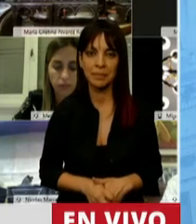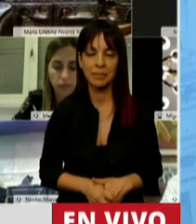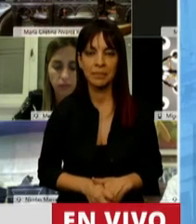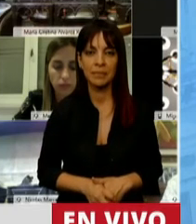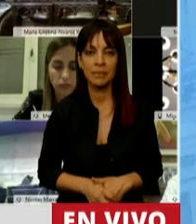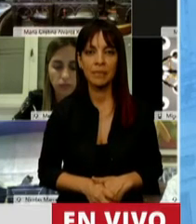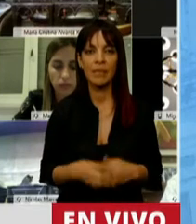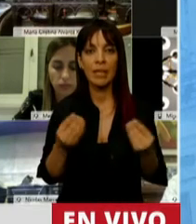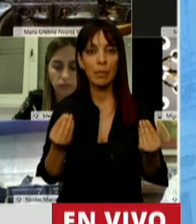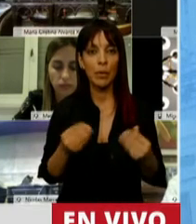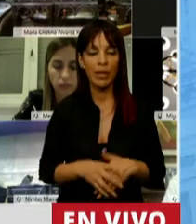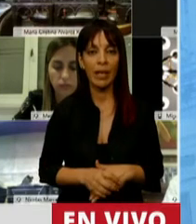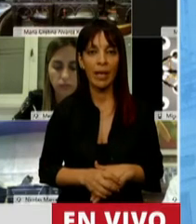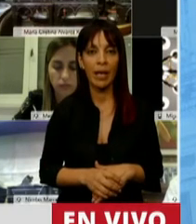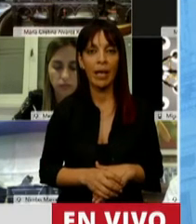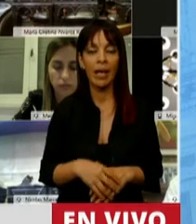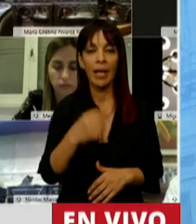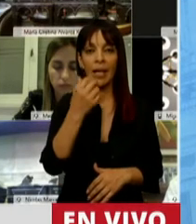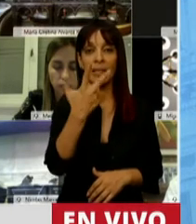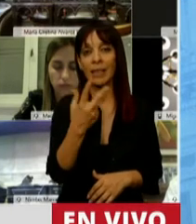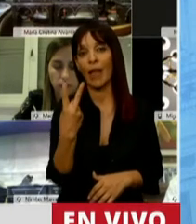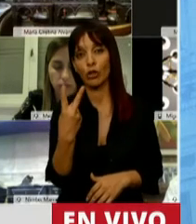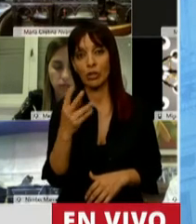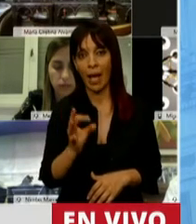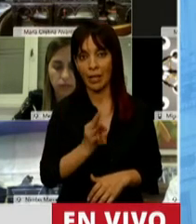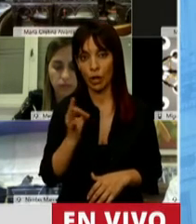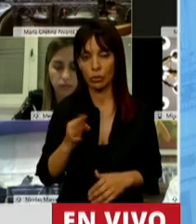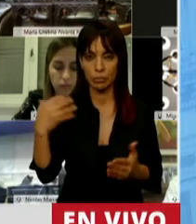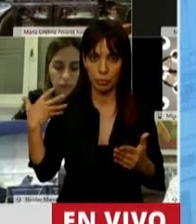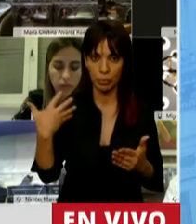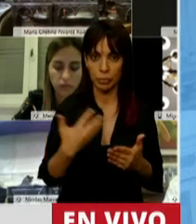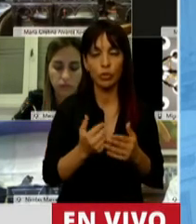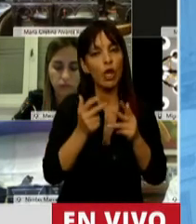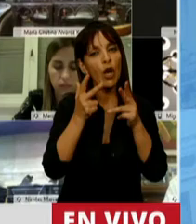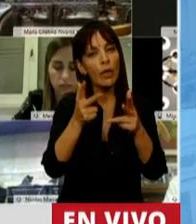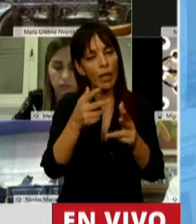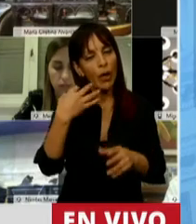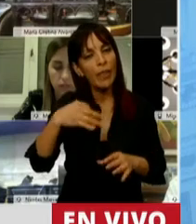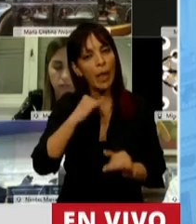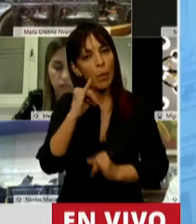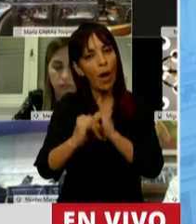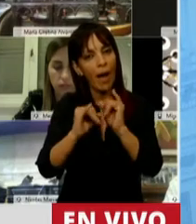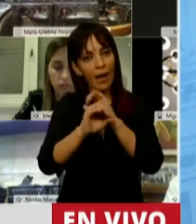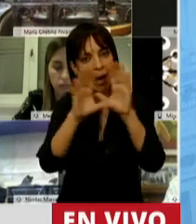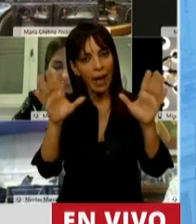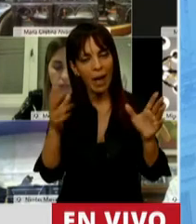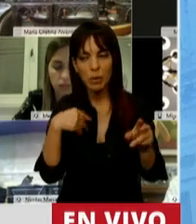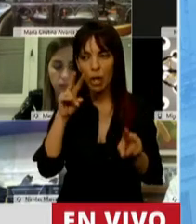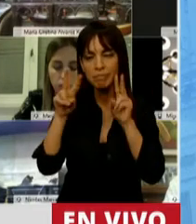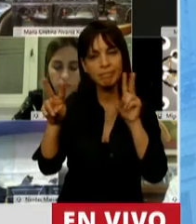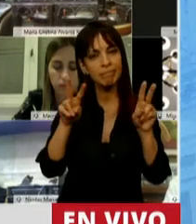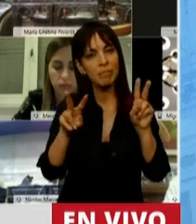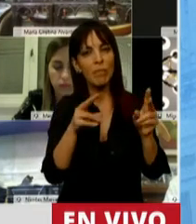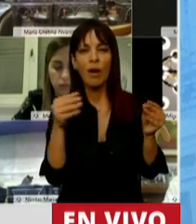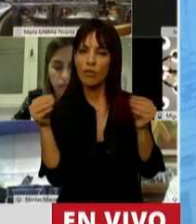porque en definitiva fueron 32 años, y digo esto y lo tengo que aclarar, porque escucho a distintos